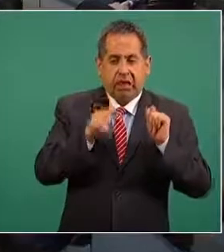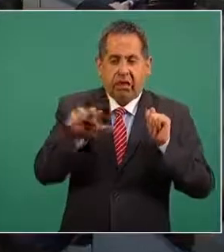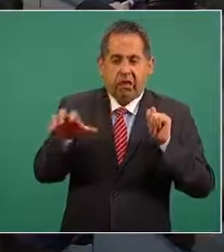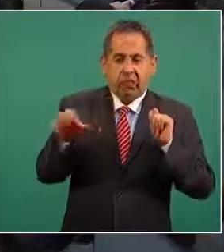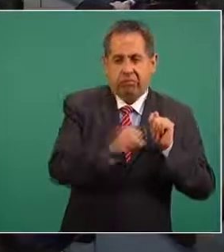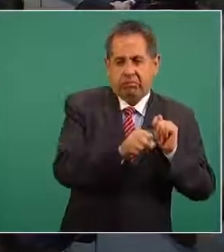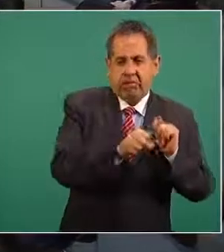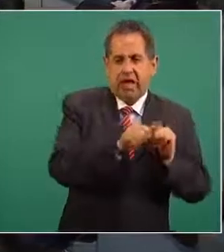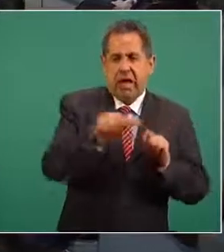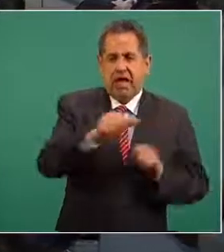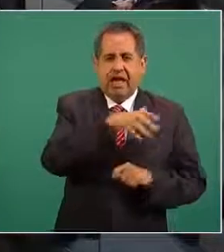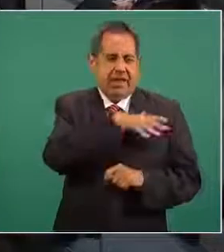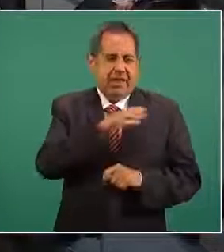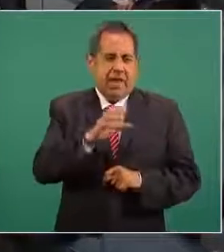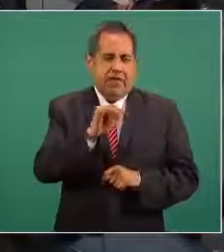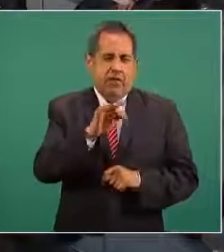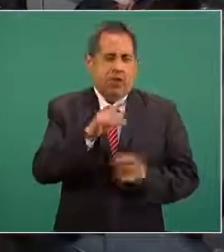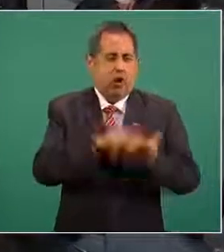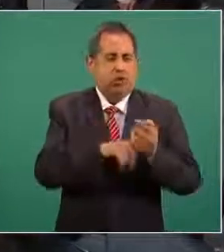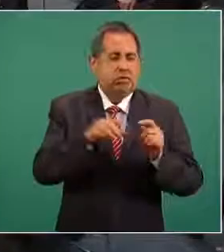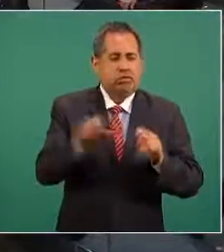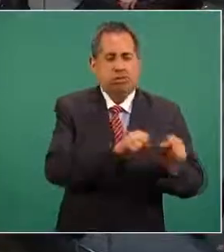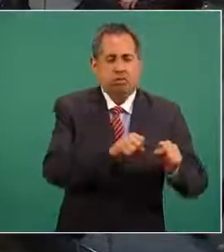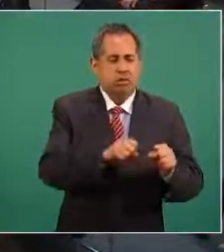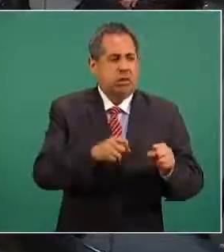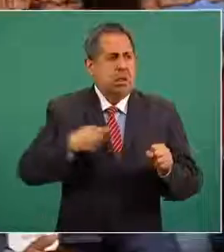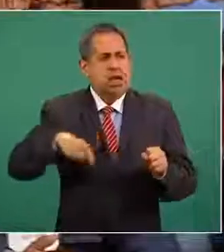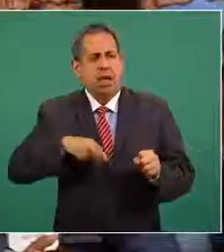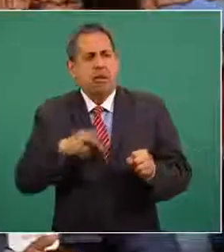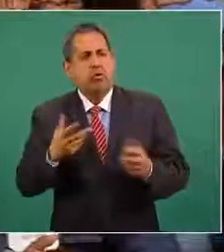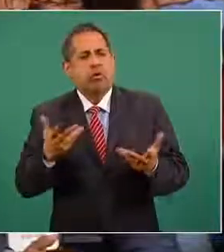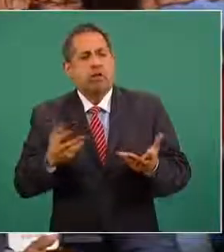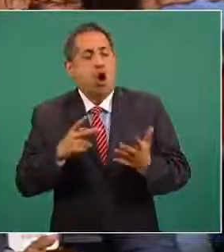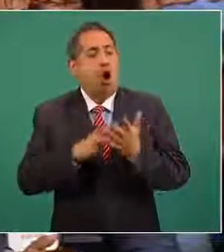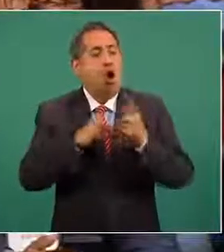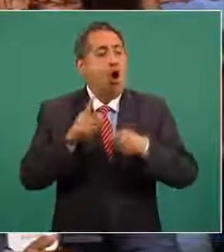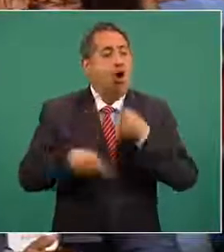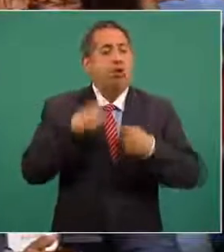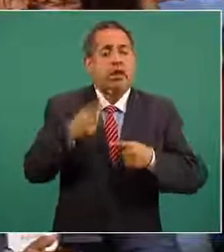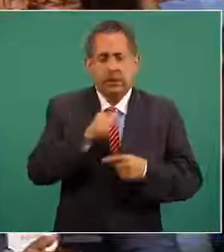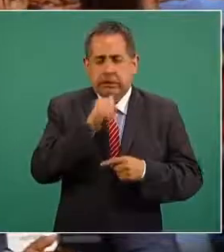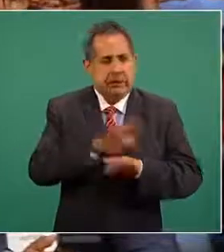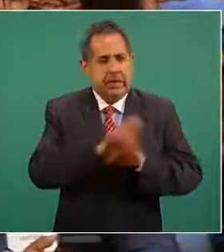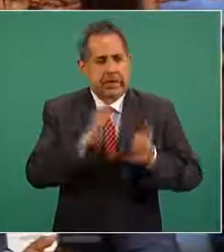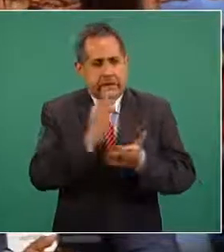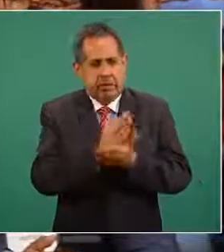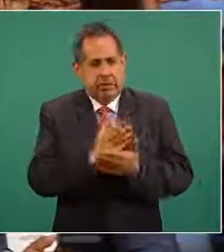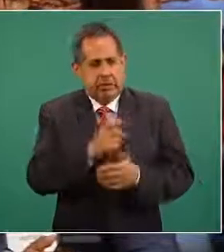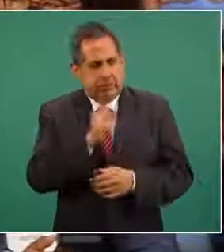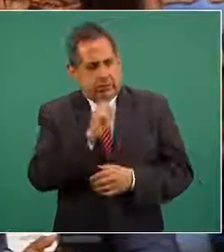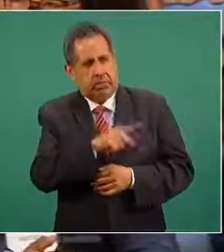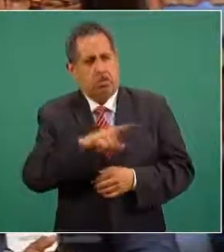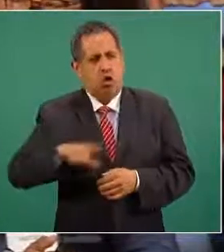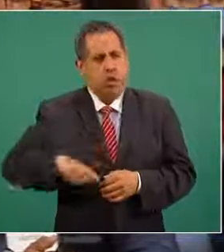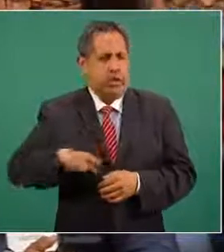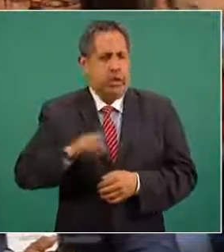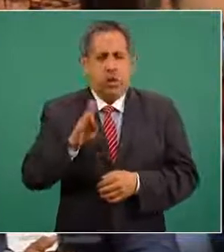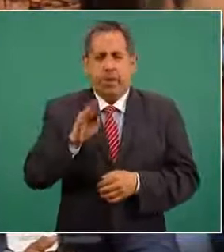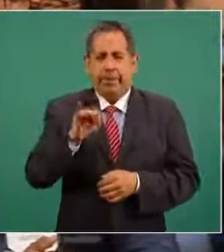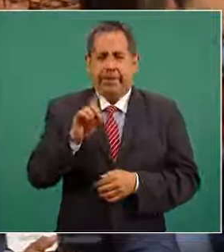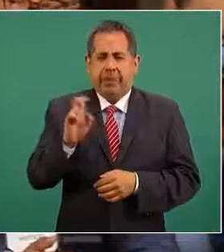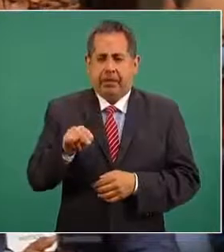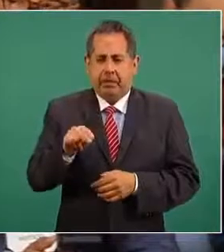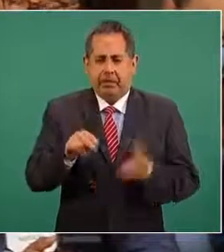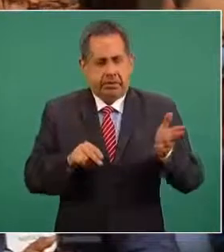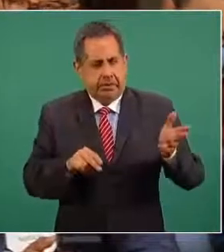general Cienfuegos ¿qué se hará al respecto para que no vuelva a suceder ahora en el gobierno de Biden? y